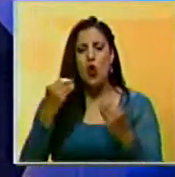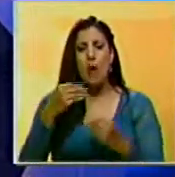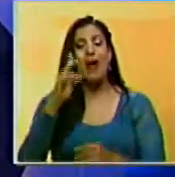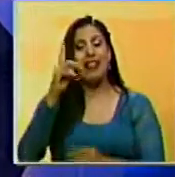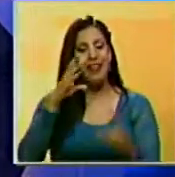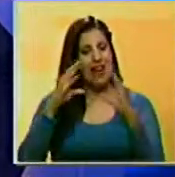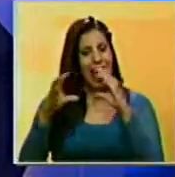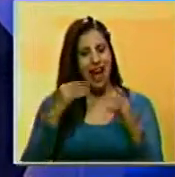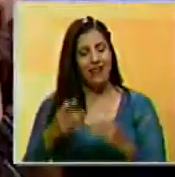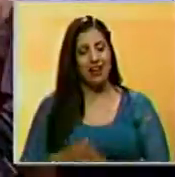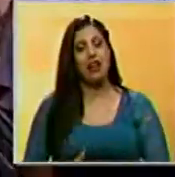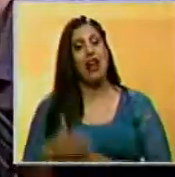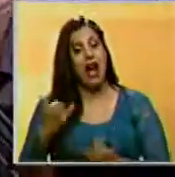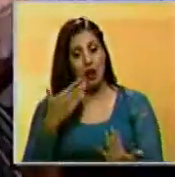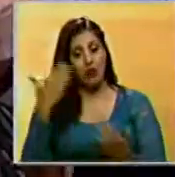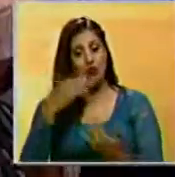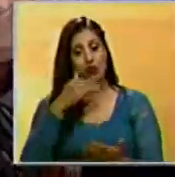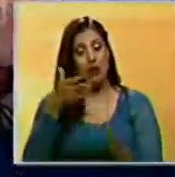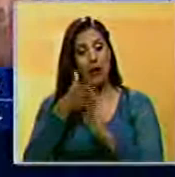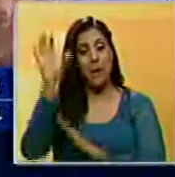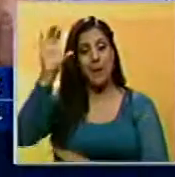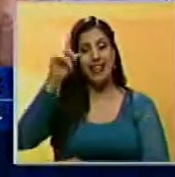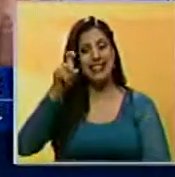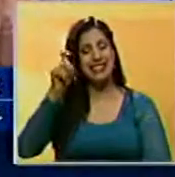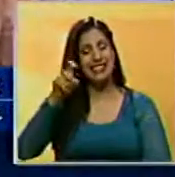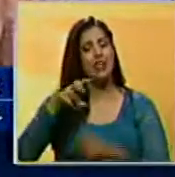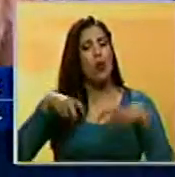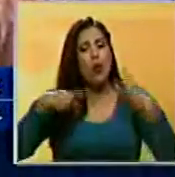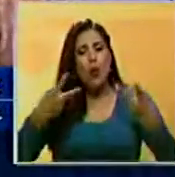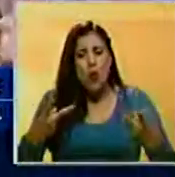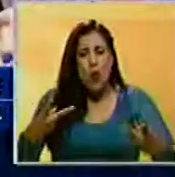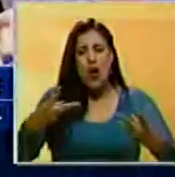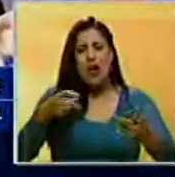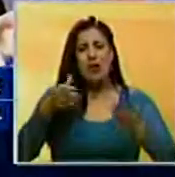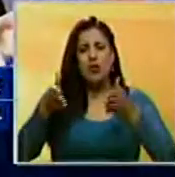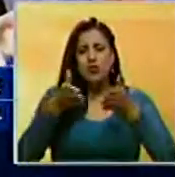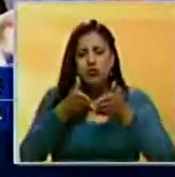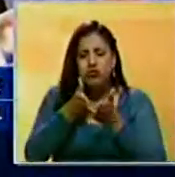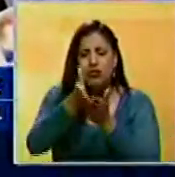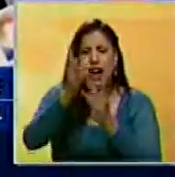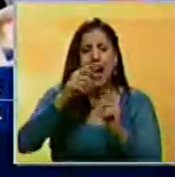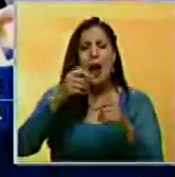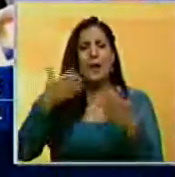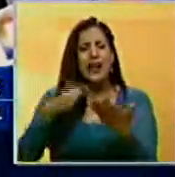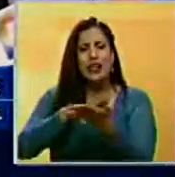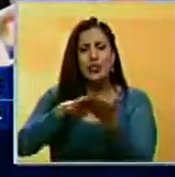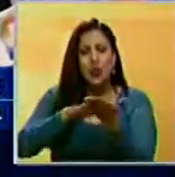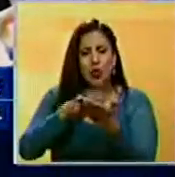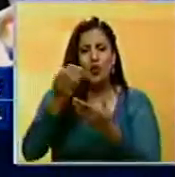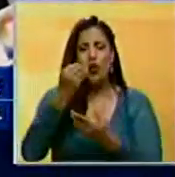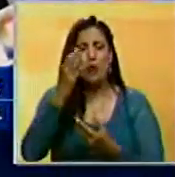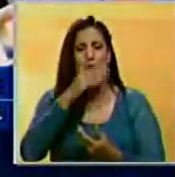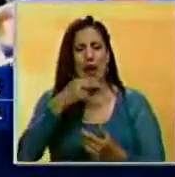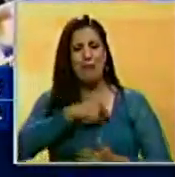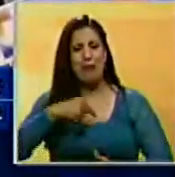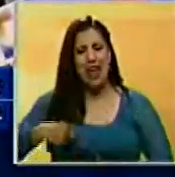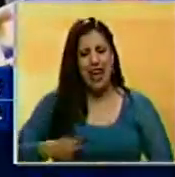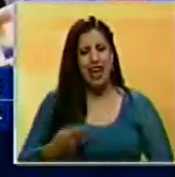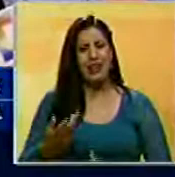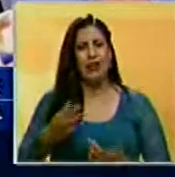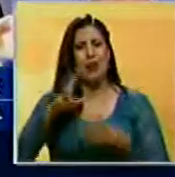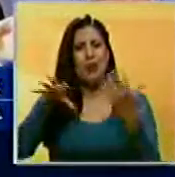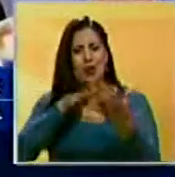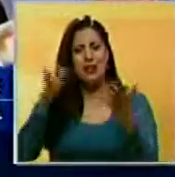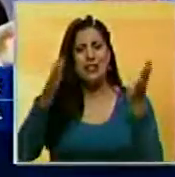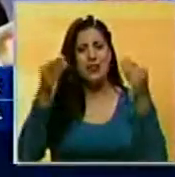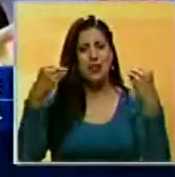del diálogo. Gaviria precisó que el país necesita una mejor conducción para solventar los problemas de escasez, inseguridad y colapso